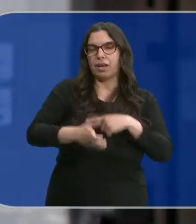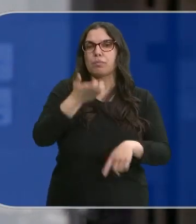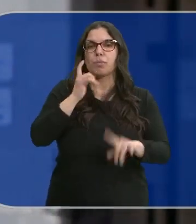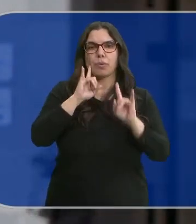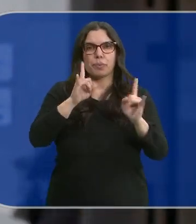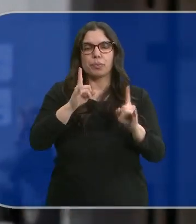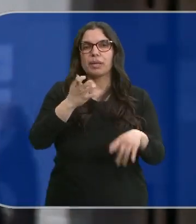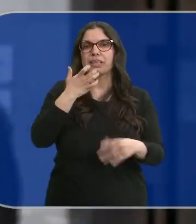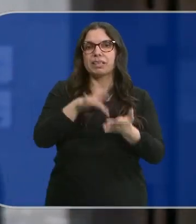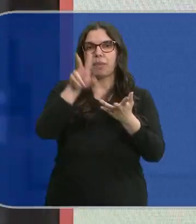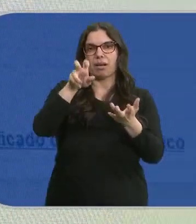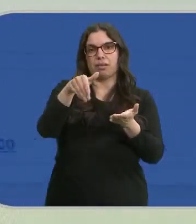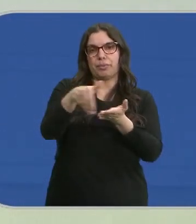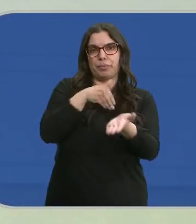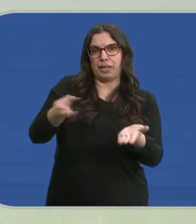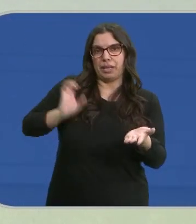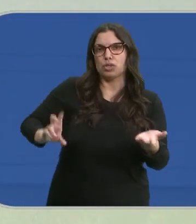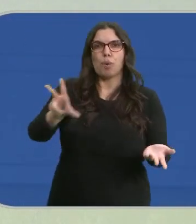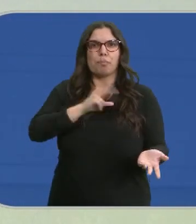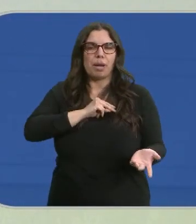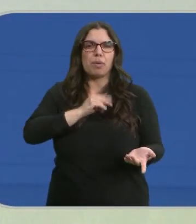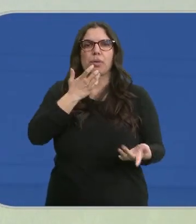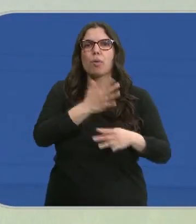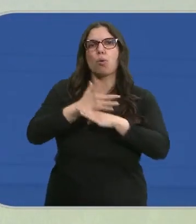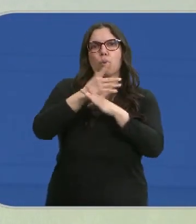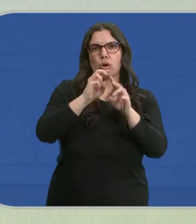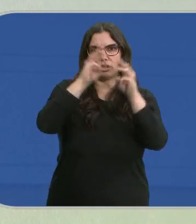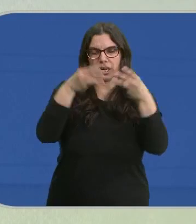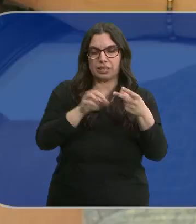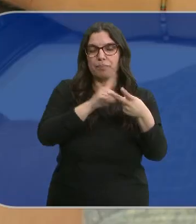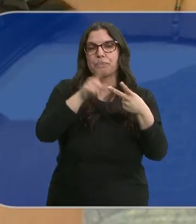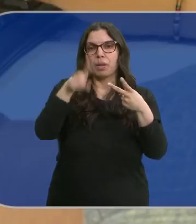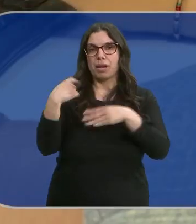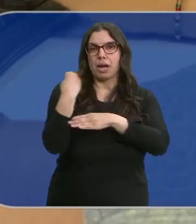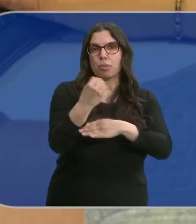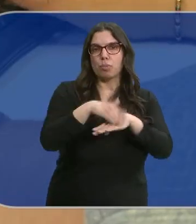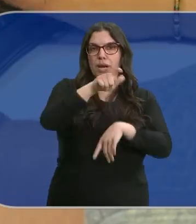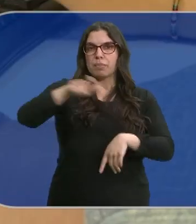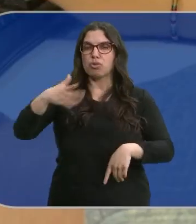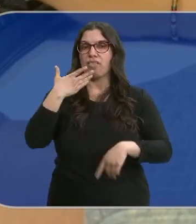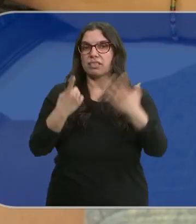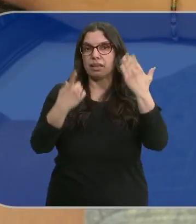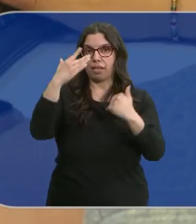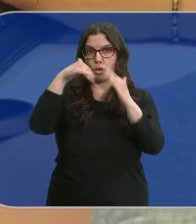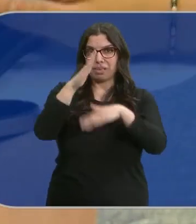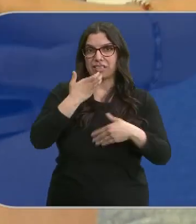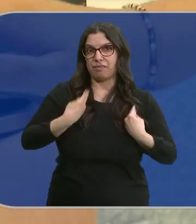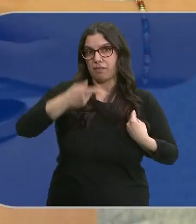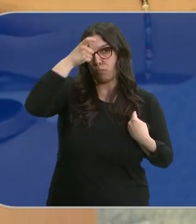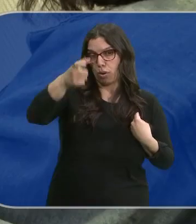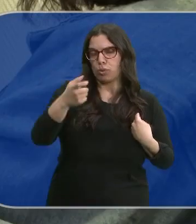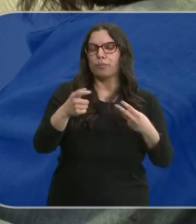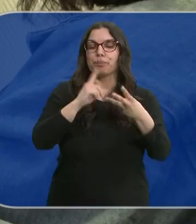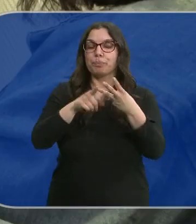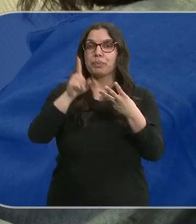sobre los ingresos de premios en juegos online. También se dará apoyo a personas mayores de 65 años en el medio